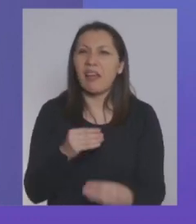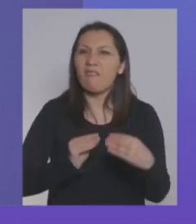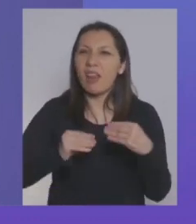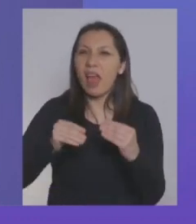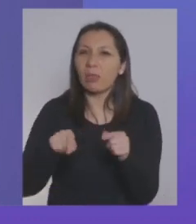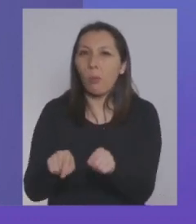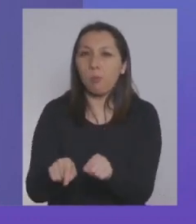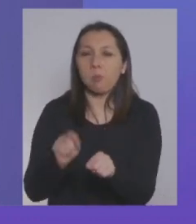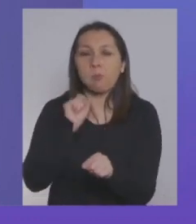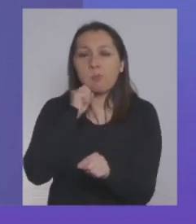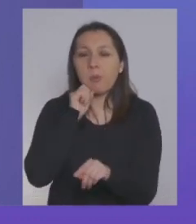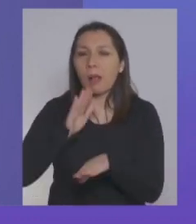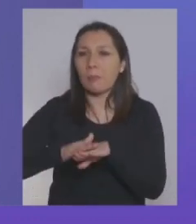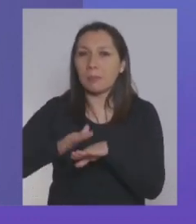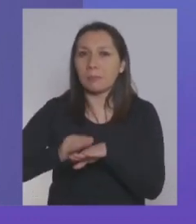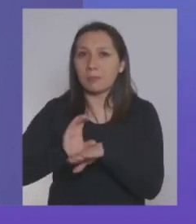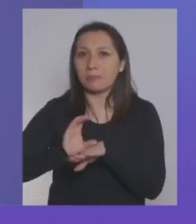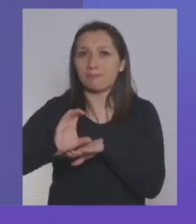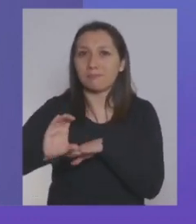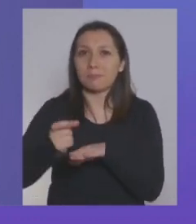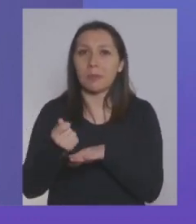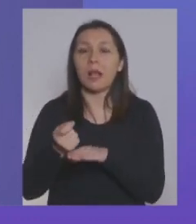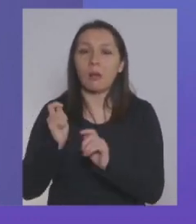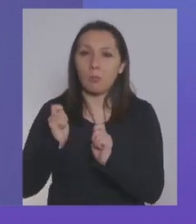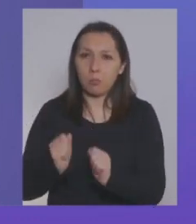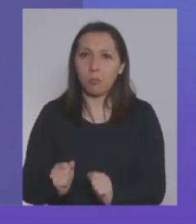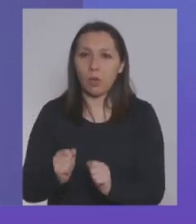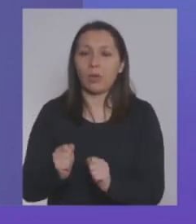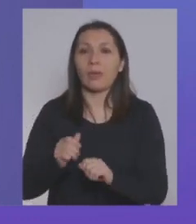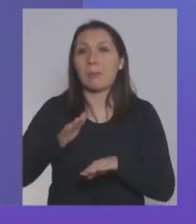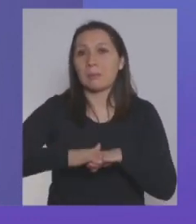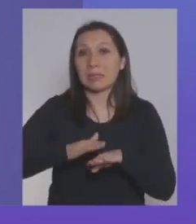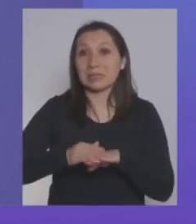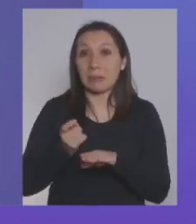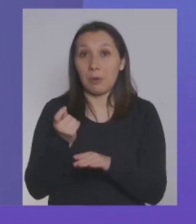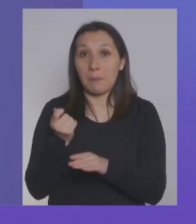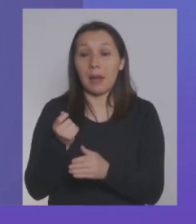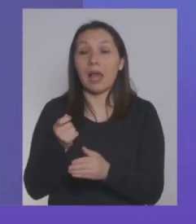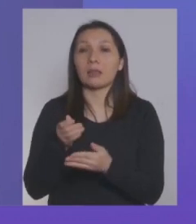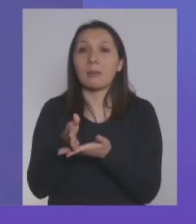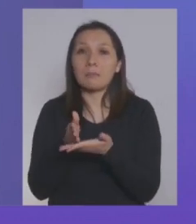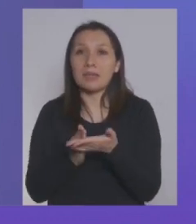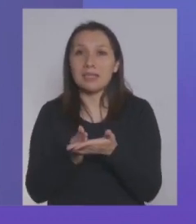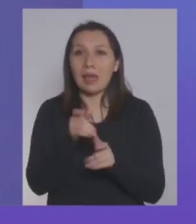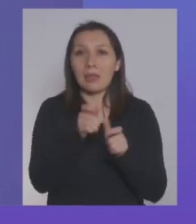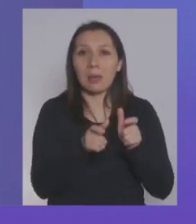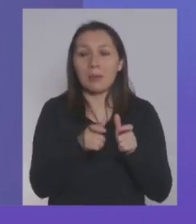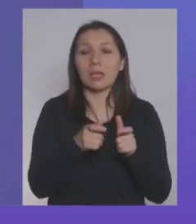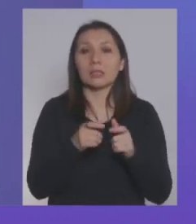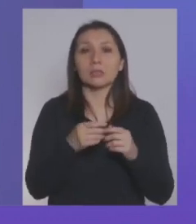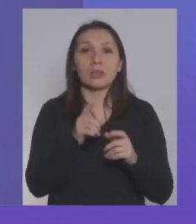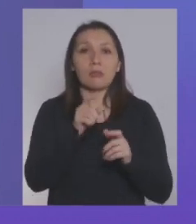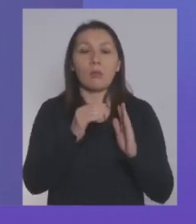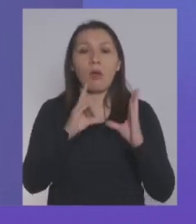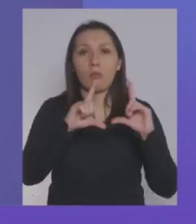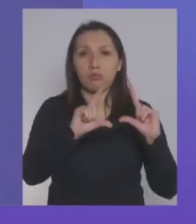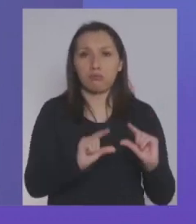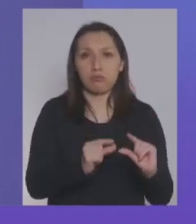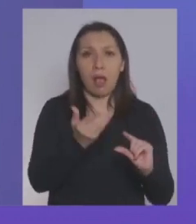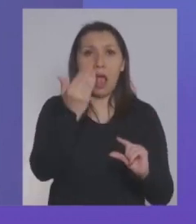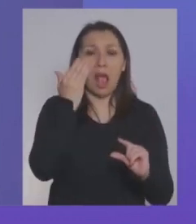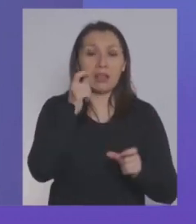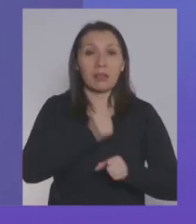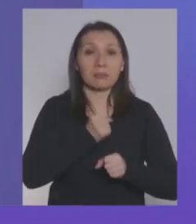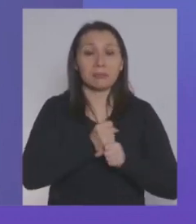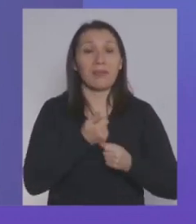Estos préstamos de lo que se trata es de cubrir, de que sea un préstamo que cubra una parte, una fracción importante de la caída de ingresos que